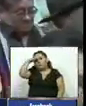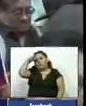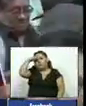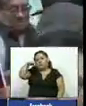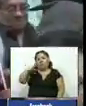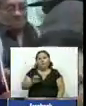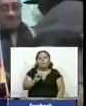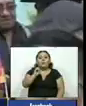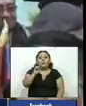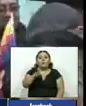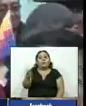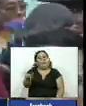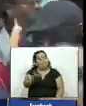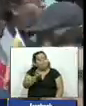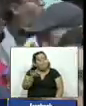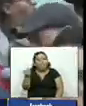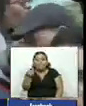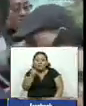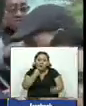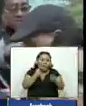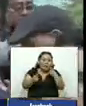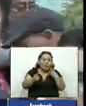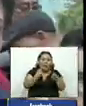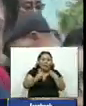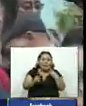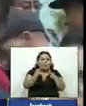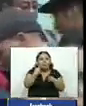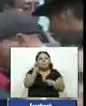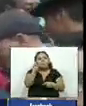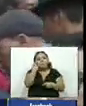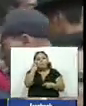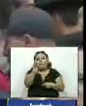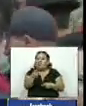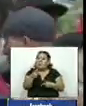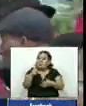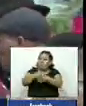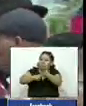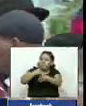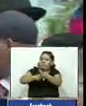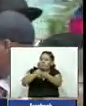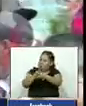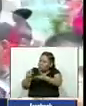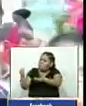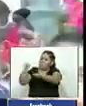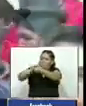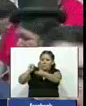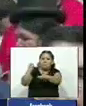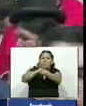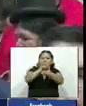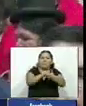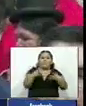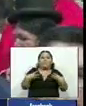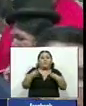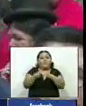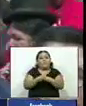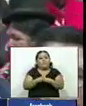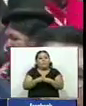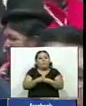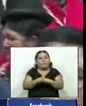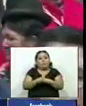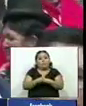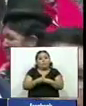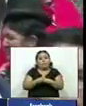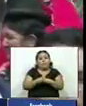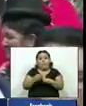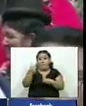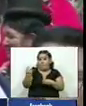todo el diálogo que sea necesario vamos a extremar todos los esfuerzos con todos los sectores sociales los legisladores del